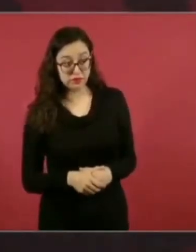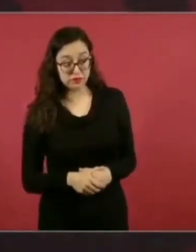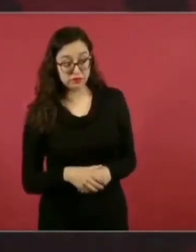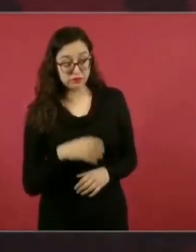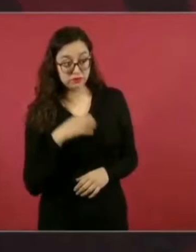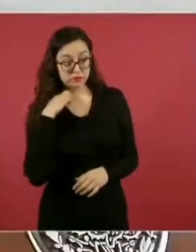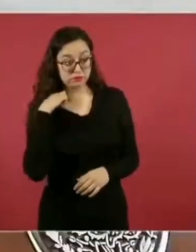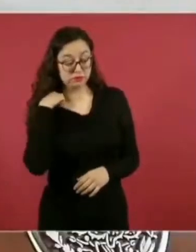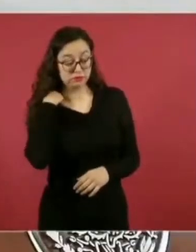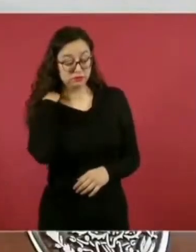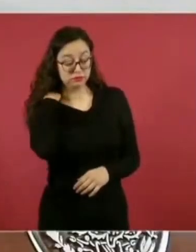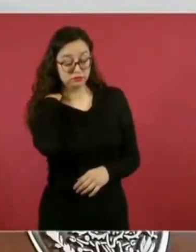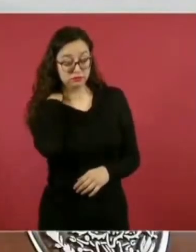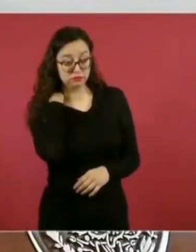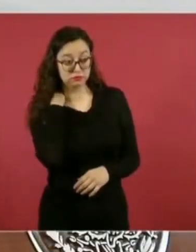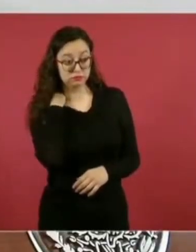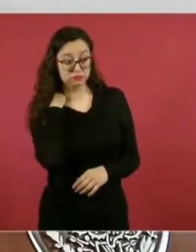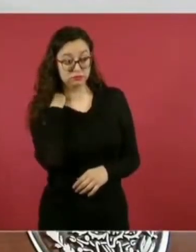represión?